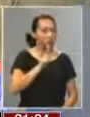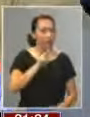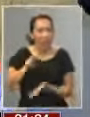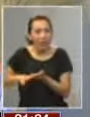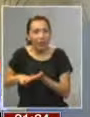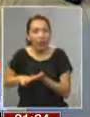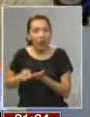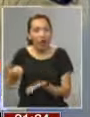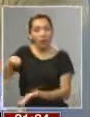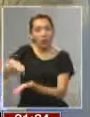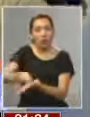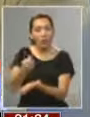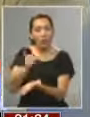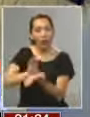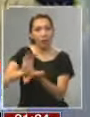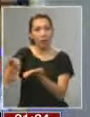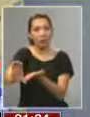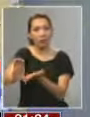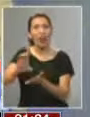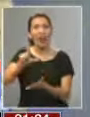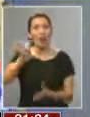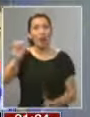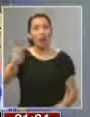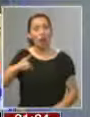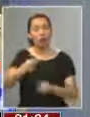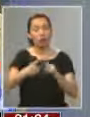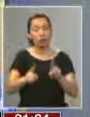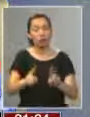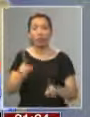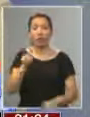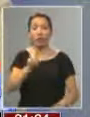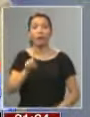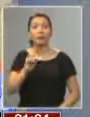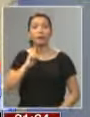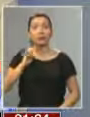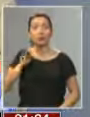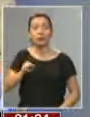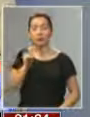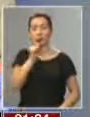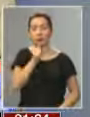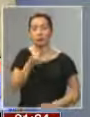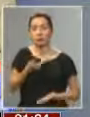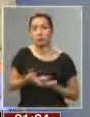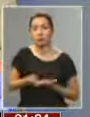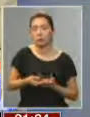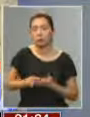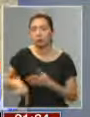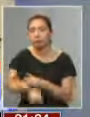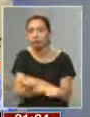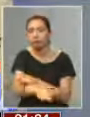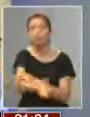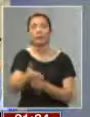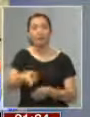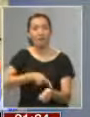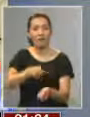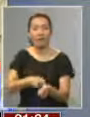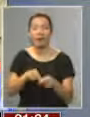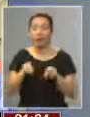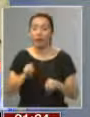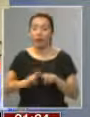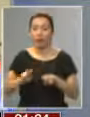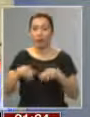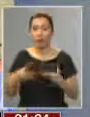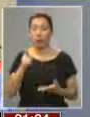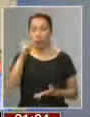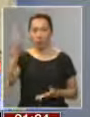¿Le pasó dinero a los hijos de Roberto León? Parece que Soquimich trataba de corromper usando a la familia. Entonces, lo que tenemos que hacer aquí es